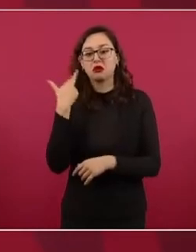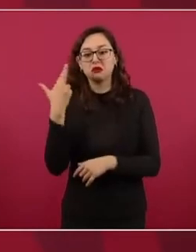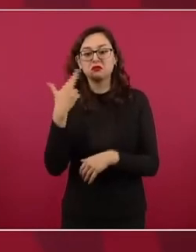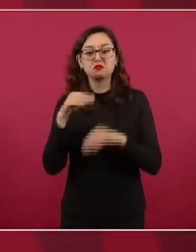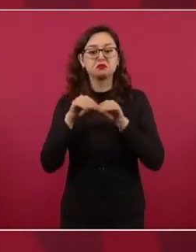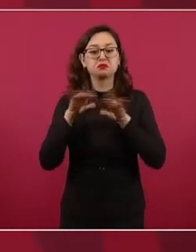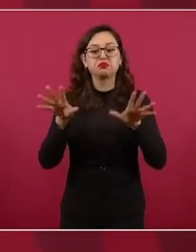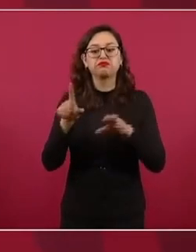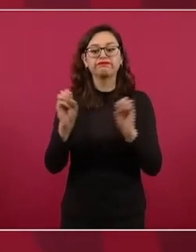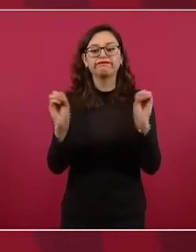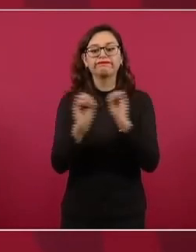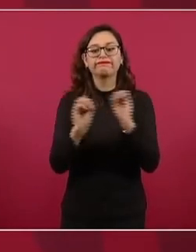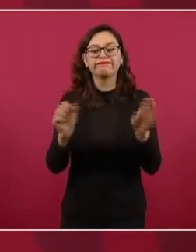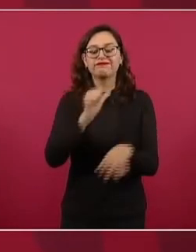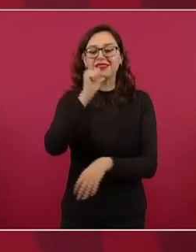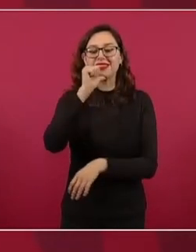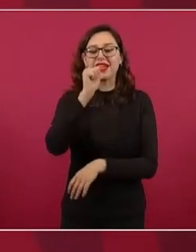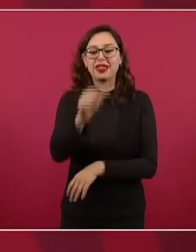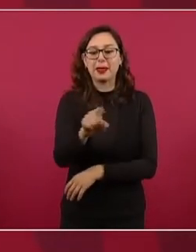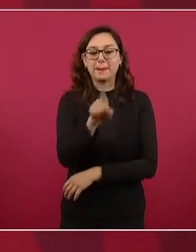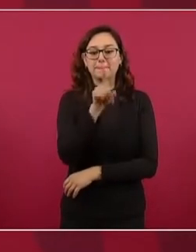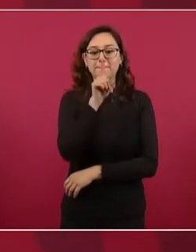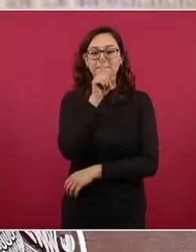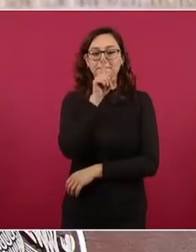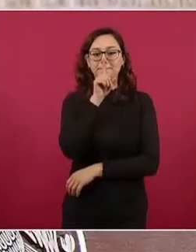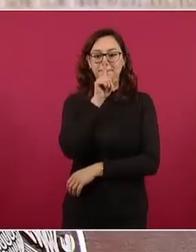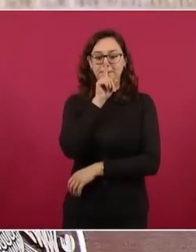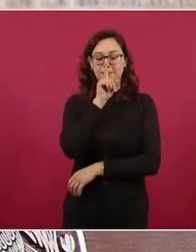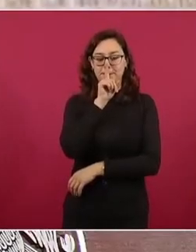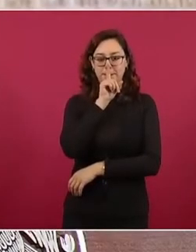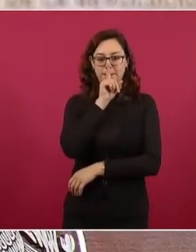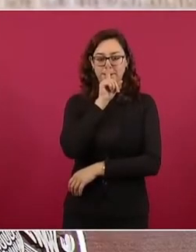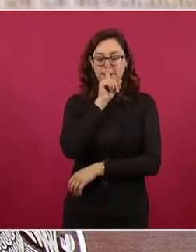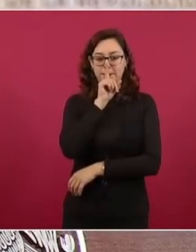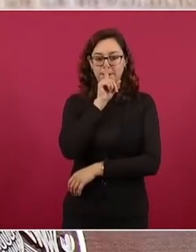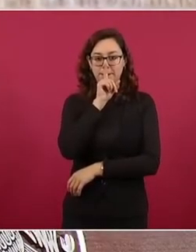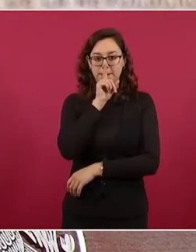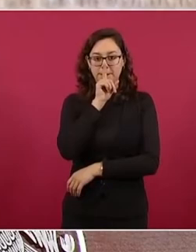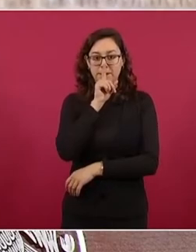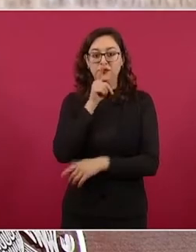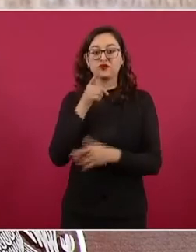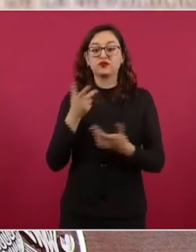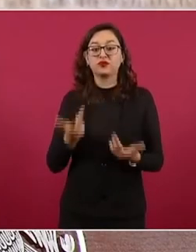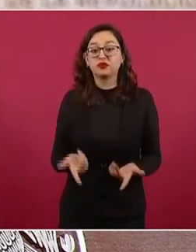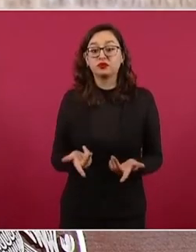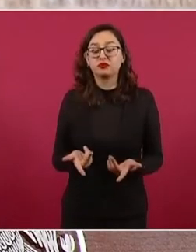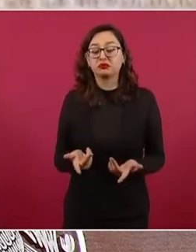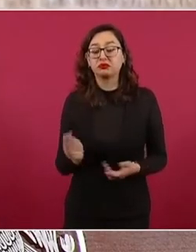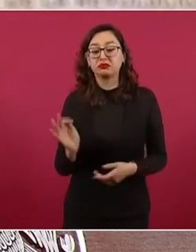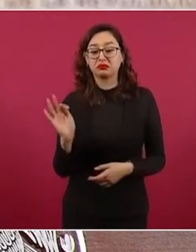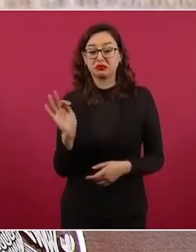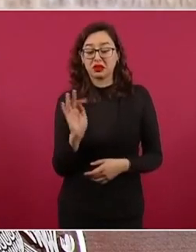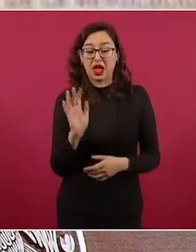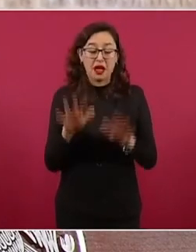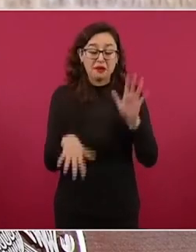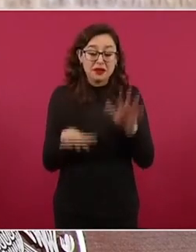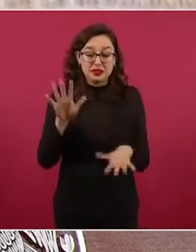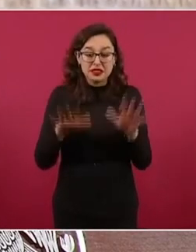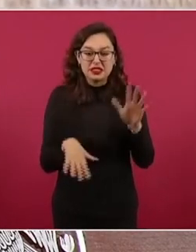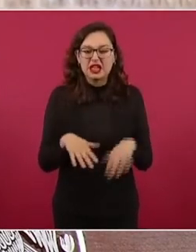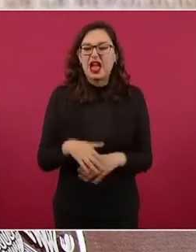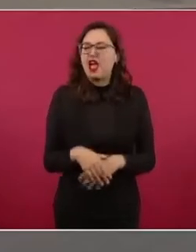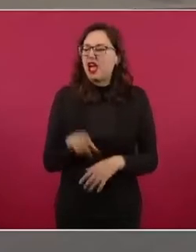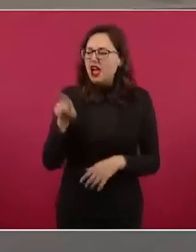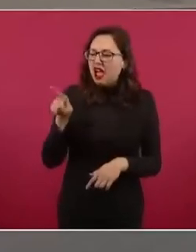era en contra de que habíamos acarreado a la gente, de que era